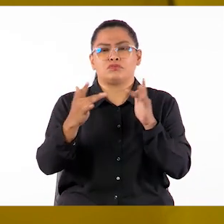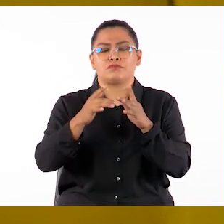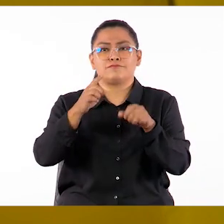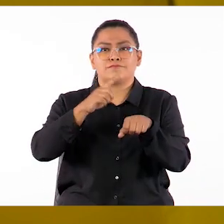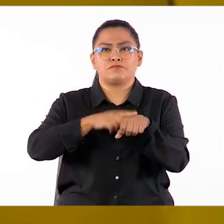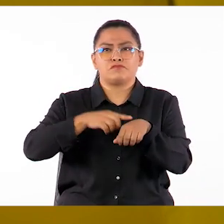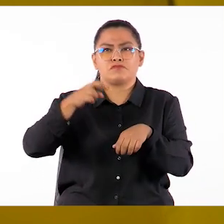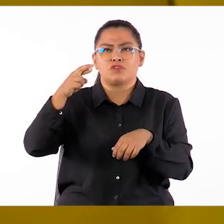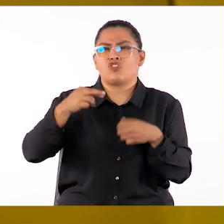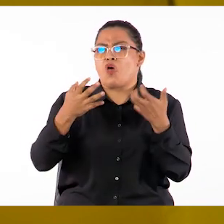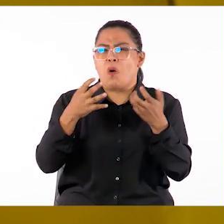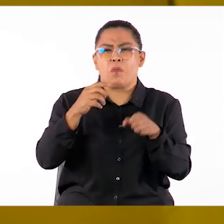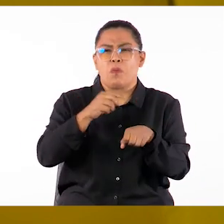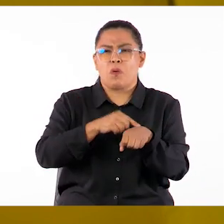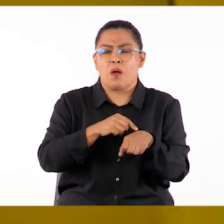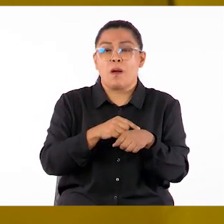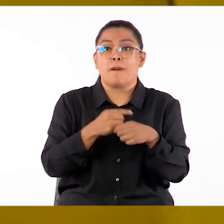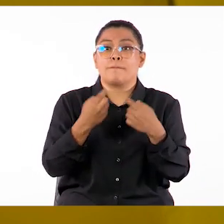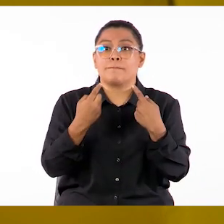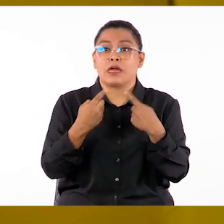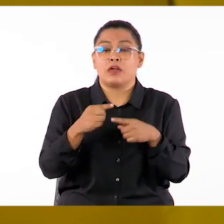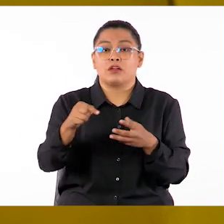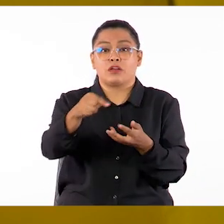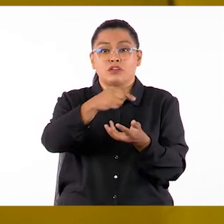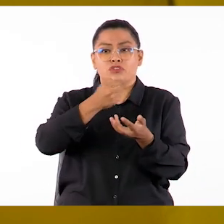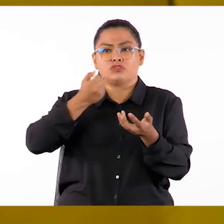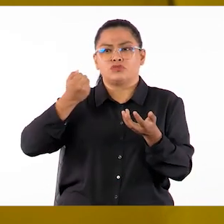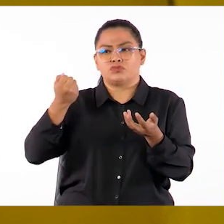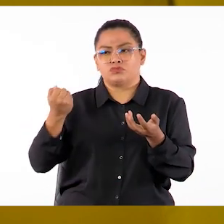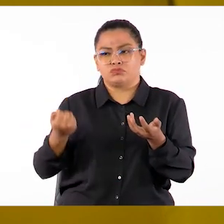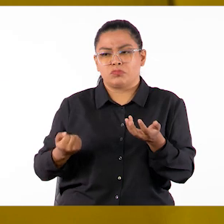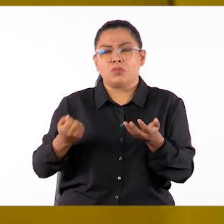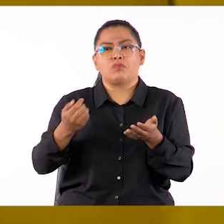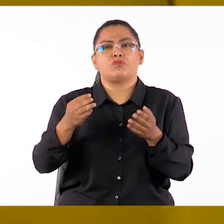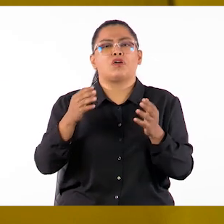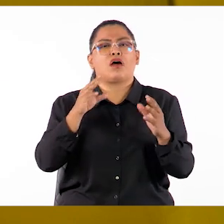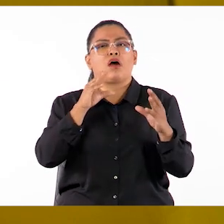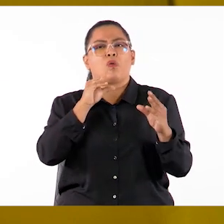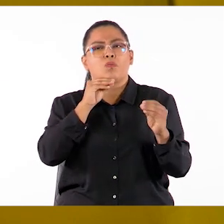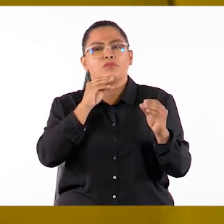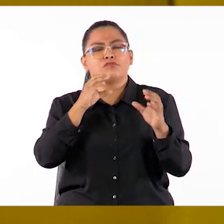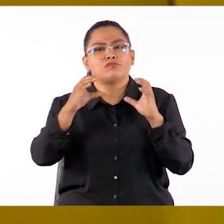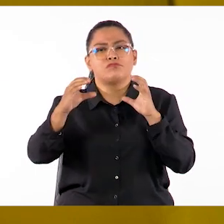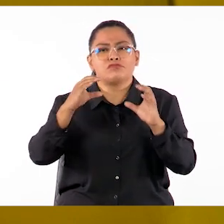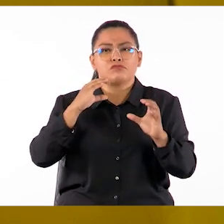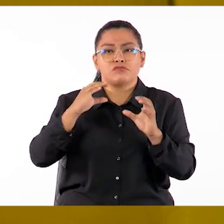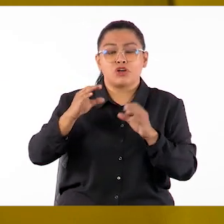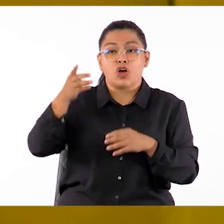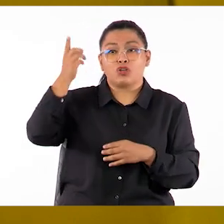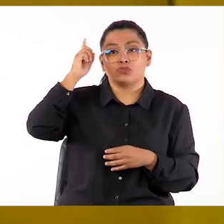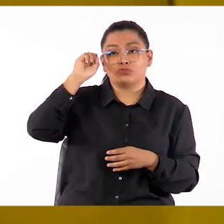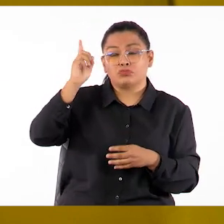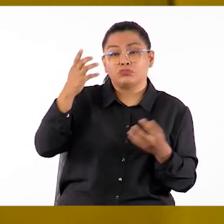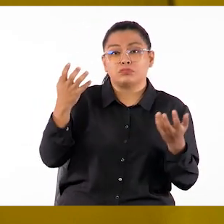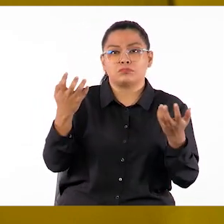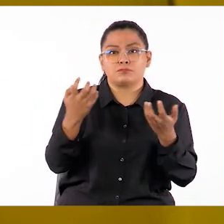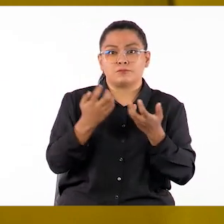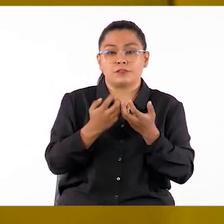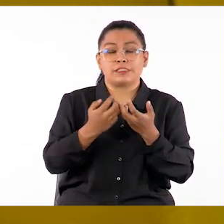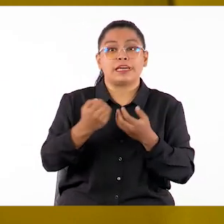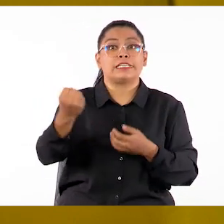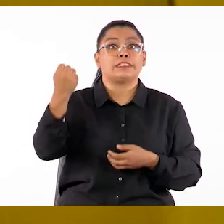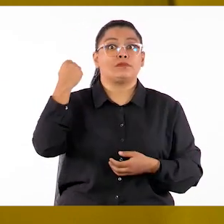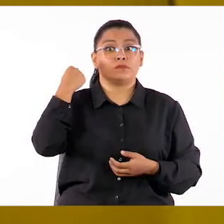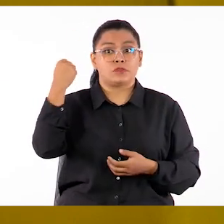permita al estudiantado ponerse en contacto, dialogar entre ellos y con el docente. Hay algo muy importante que está